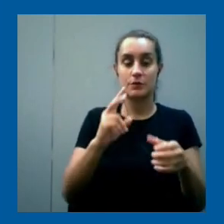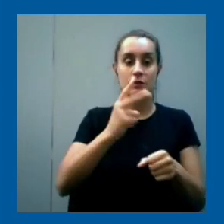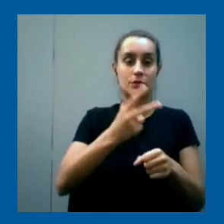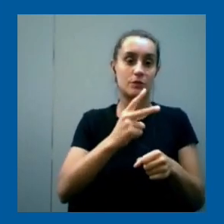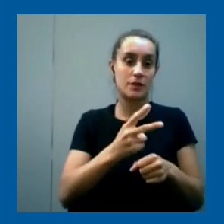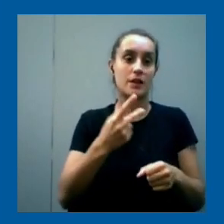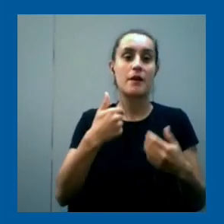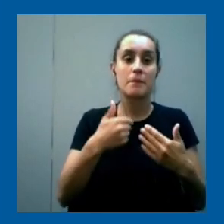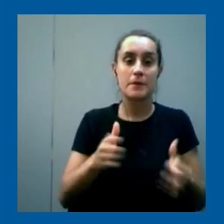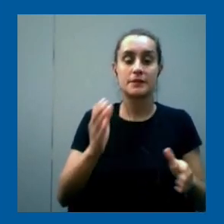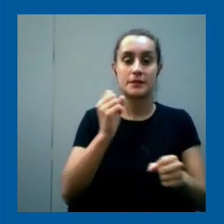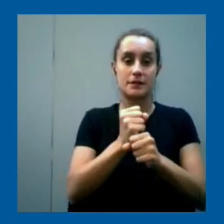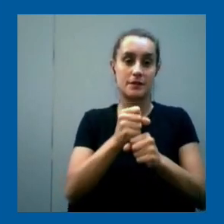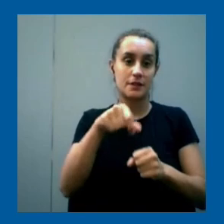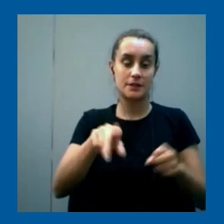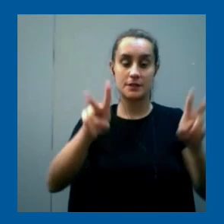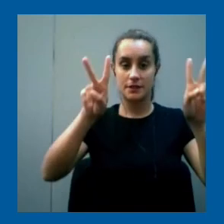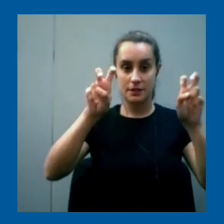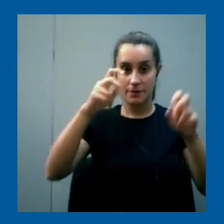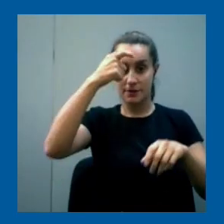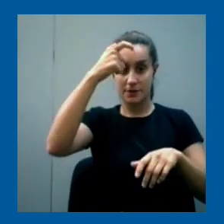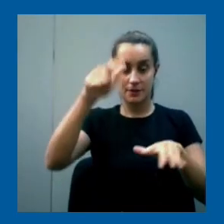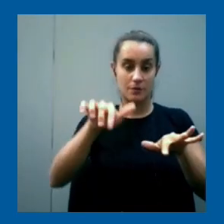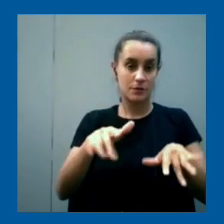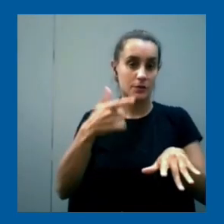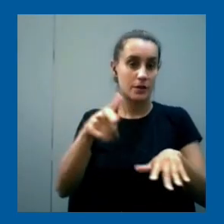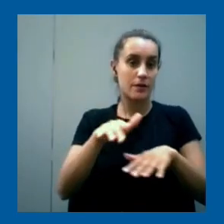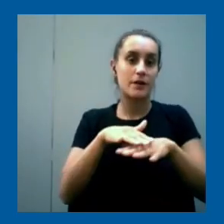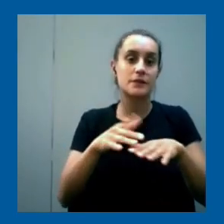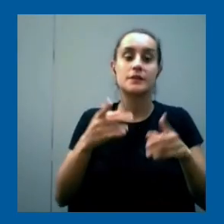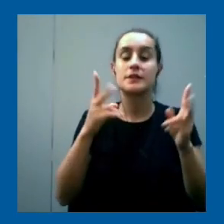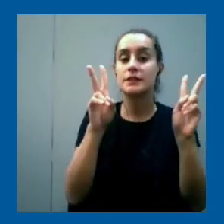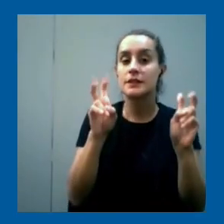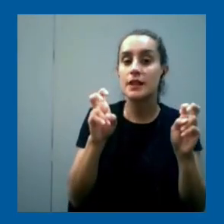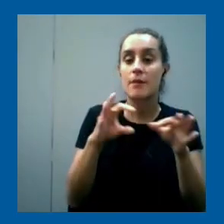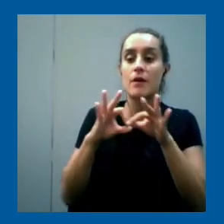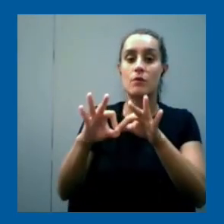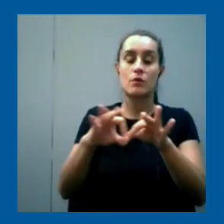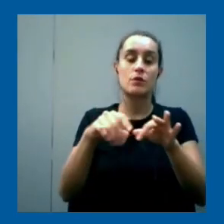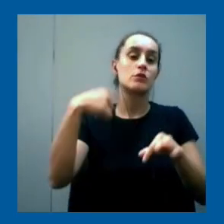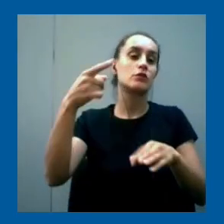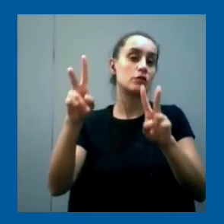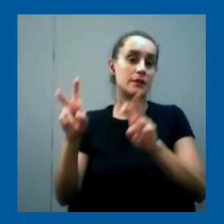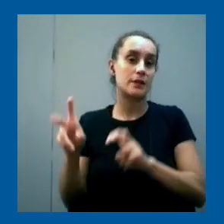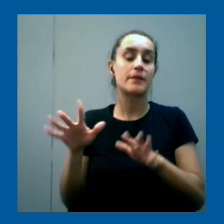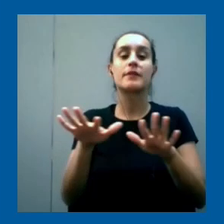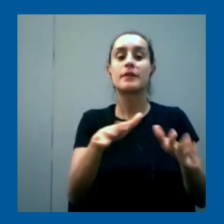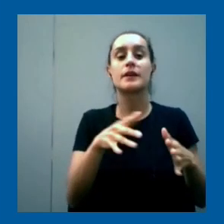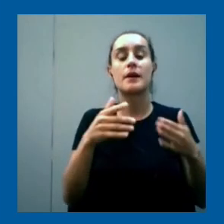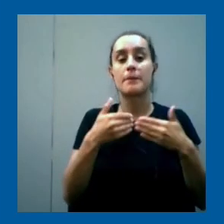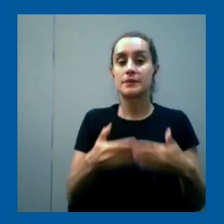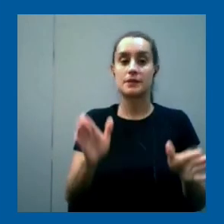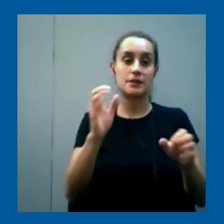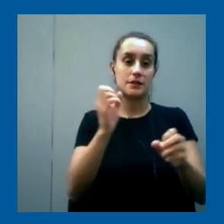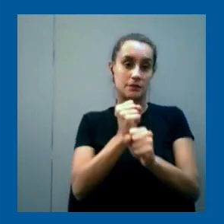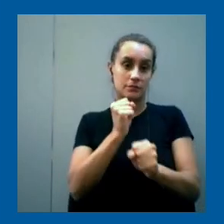abordar estos mismos temas de ciencia de la computación tomando como base y alineando estos temas empezar a trabajar con